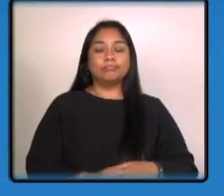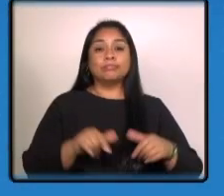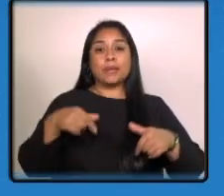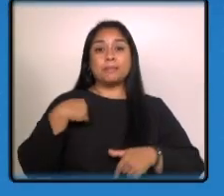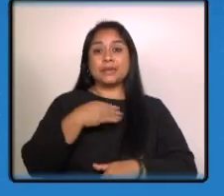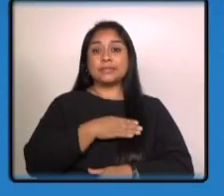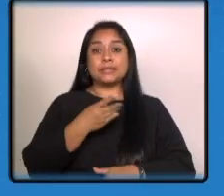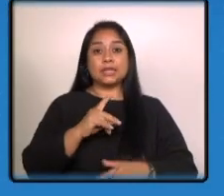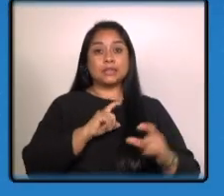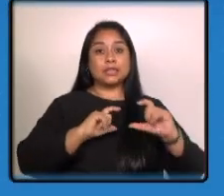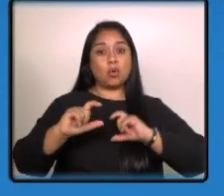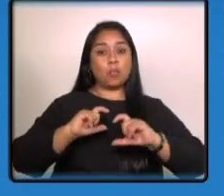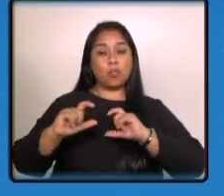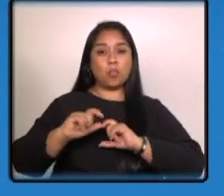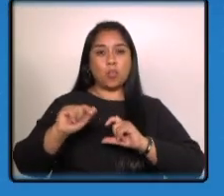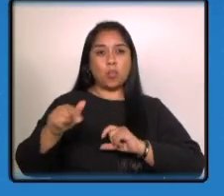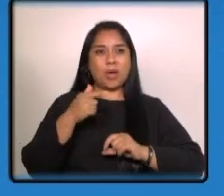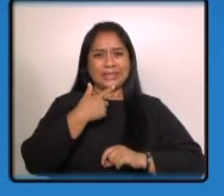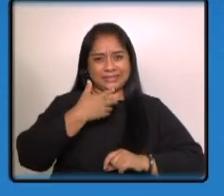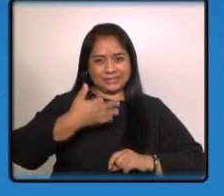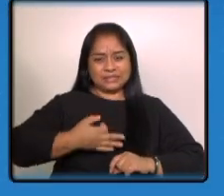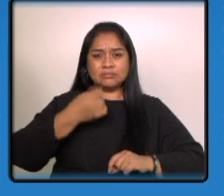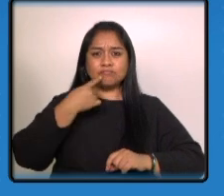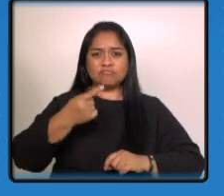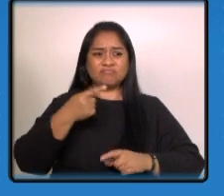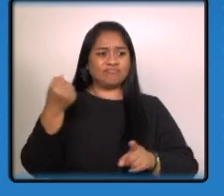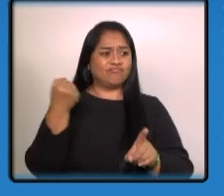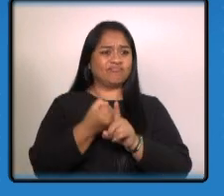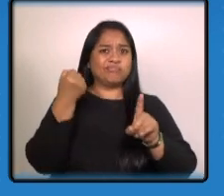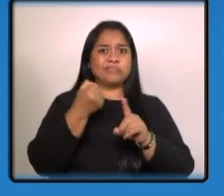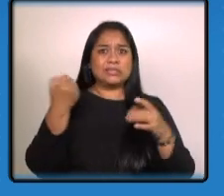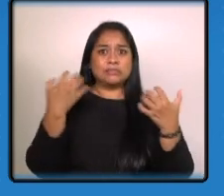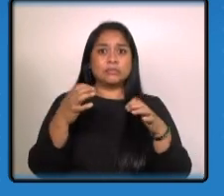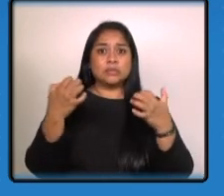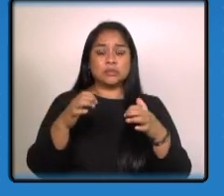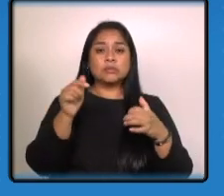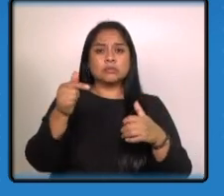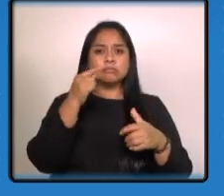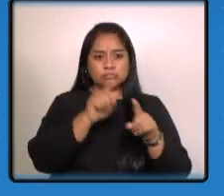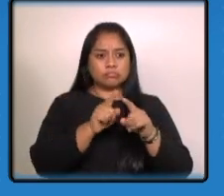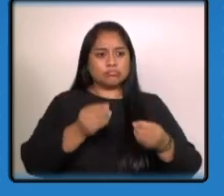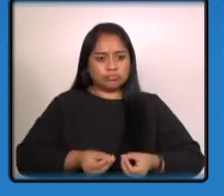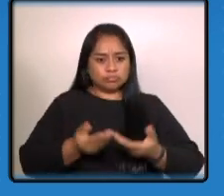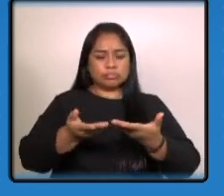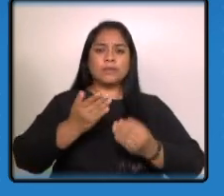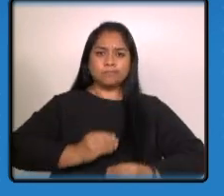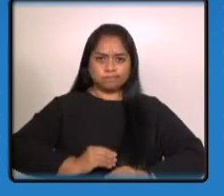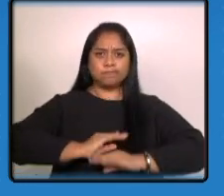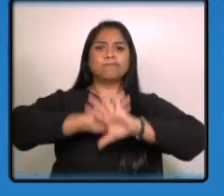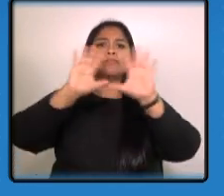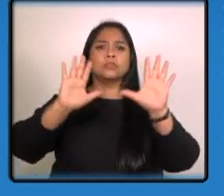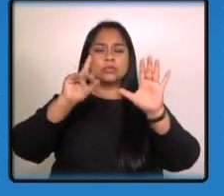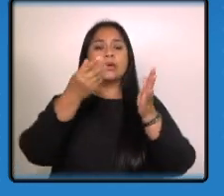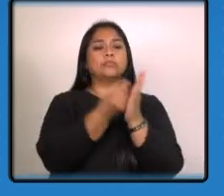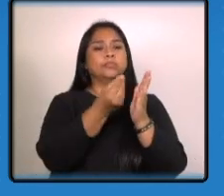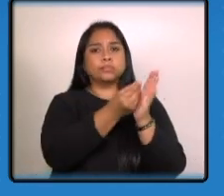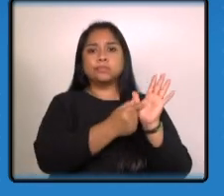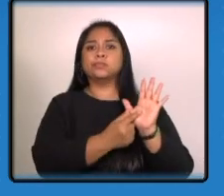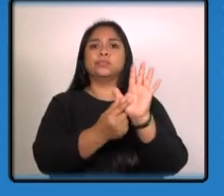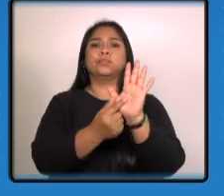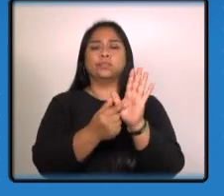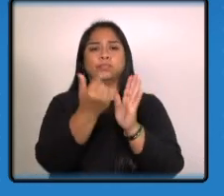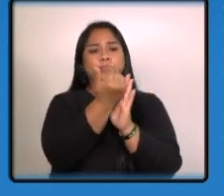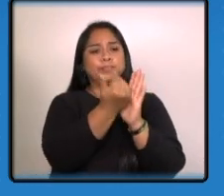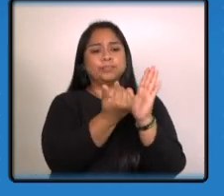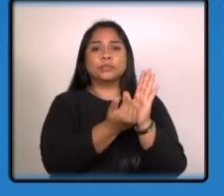Ministerio de Comunicaciones asegura que con el estado de calamidad se garantizará transparencia y rendición de cuentas en